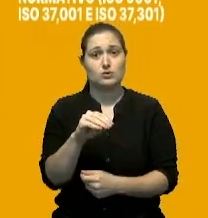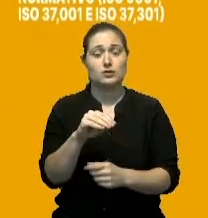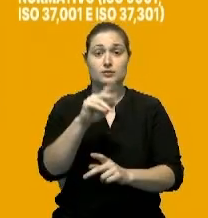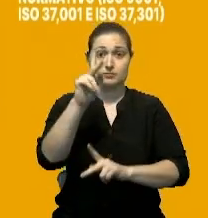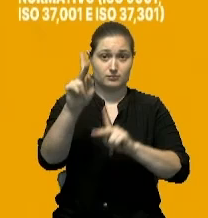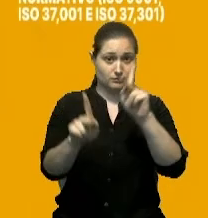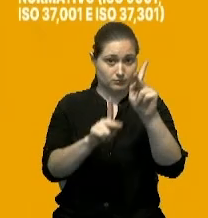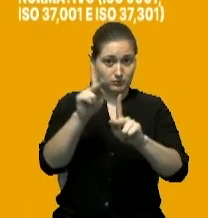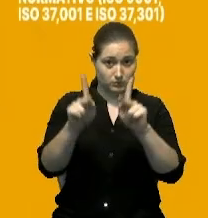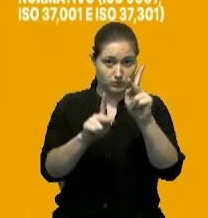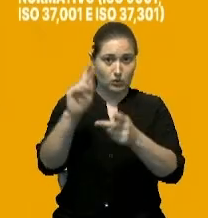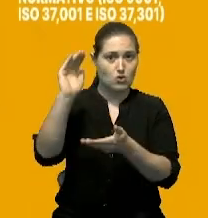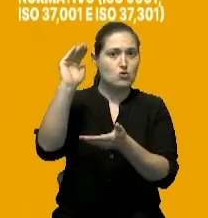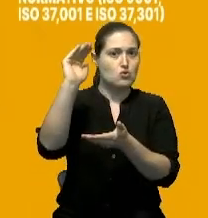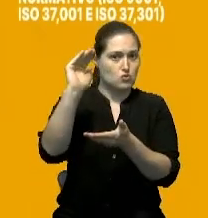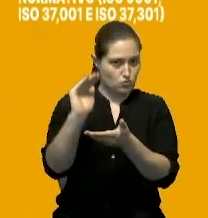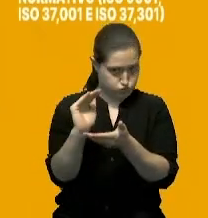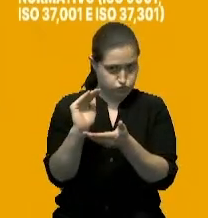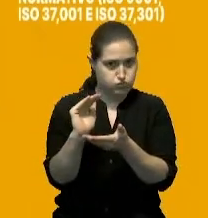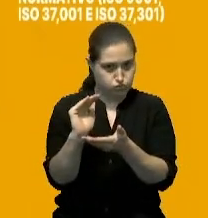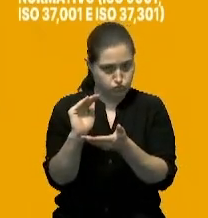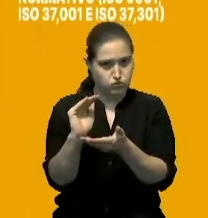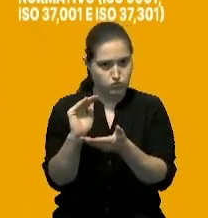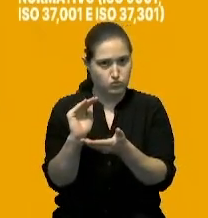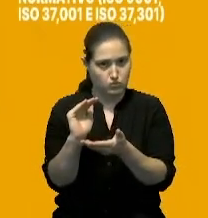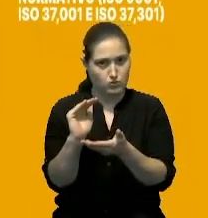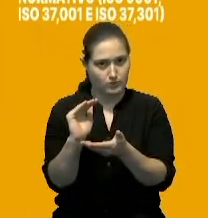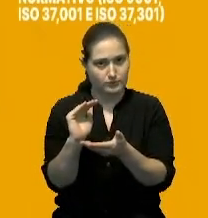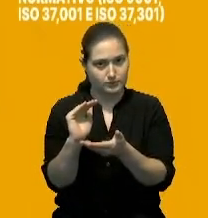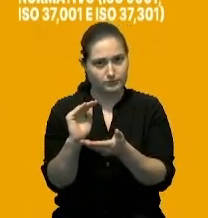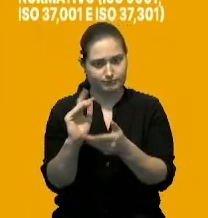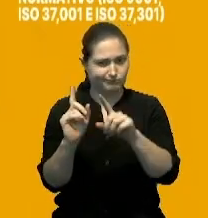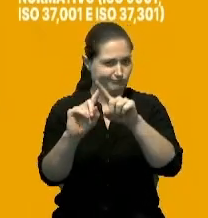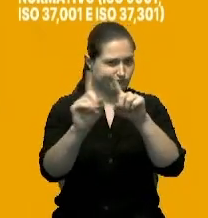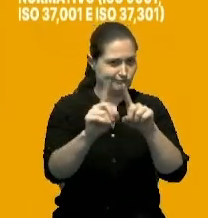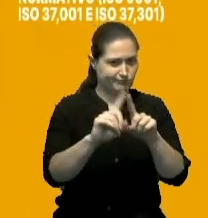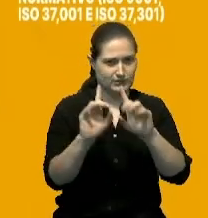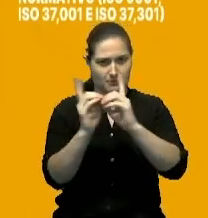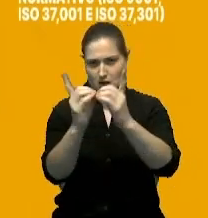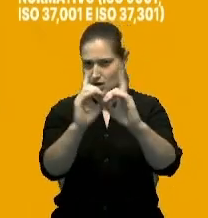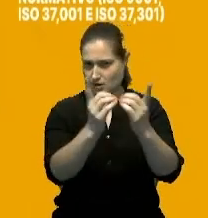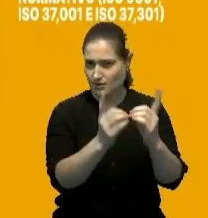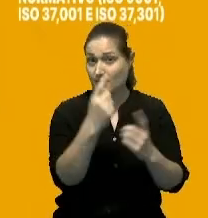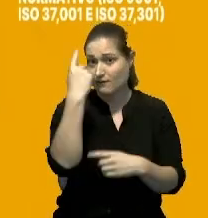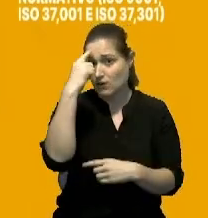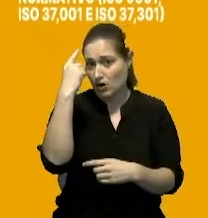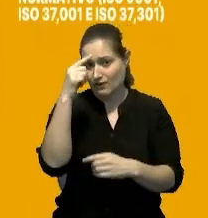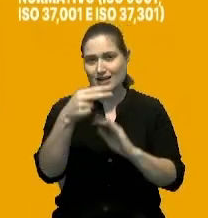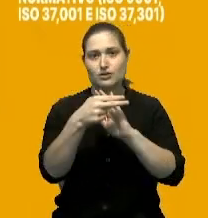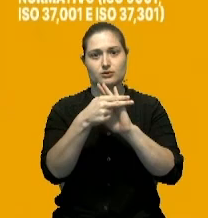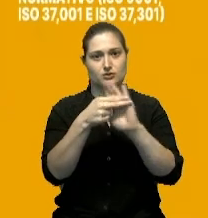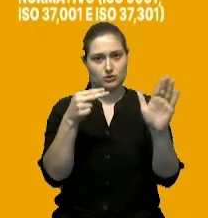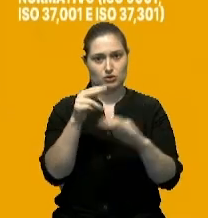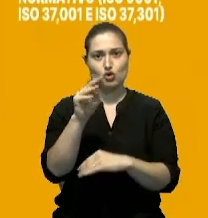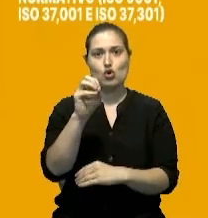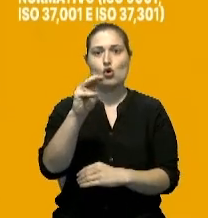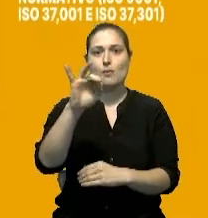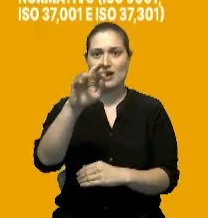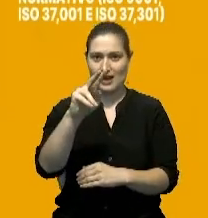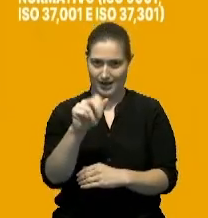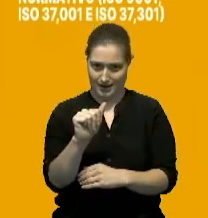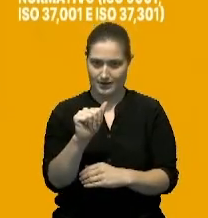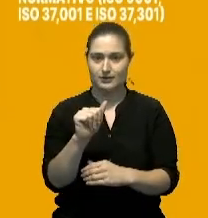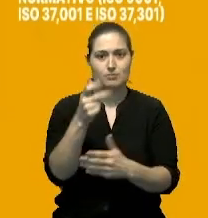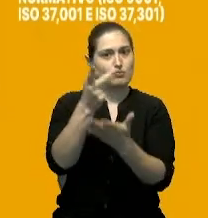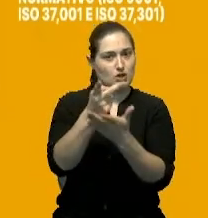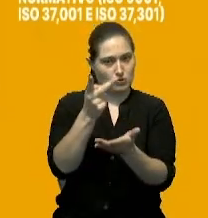redundante en muchas áreas para mayor eficiencia en la nómina del MIREX mejorando la calidad de